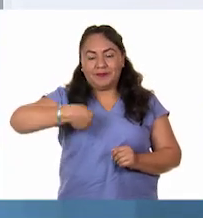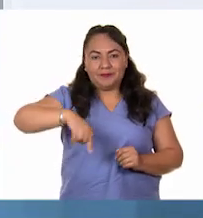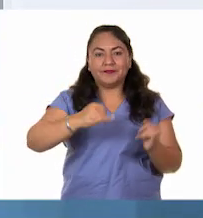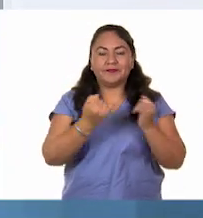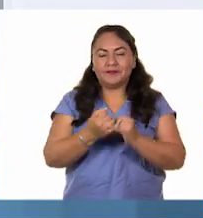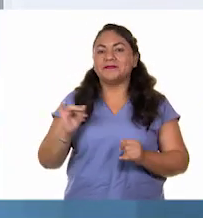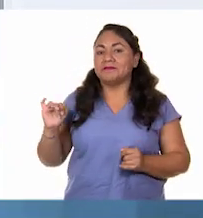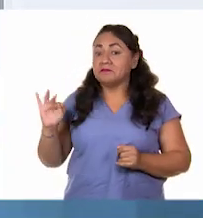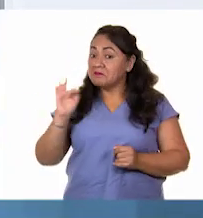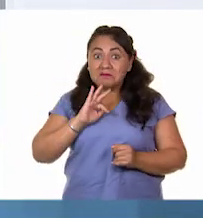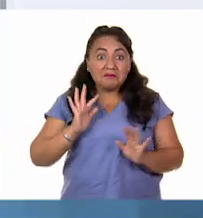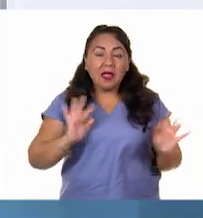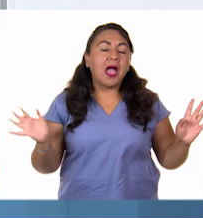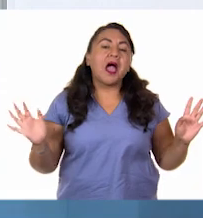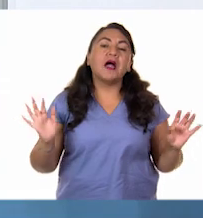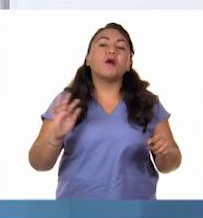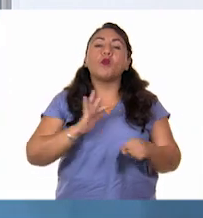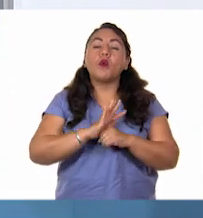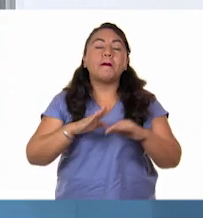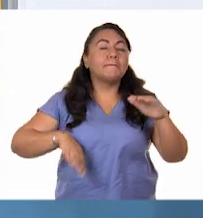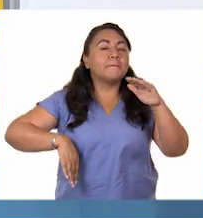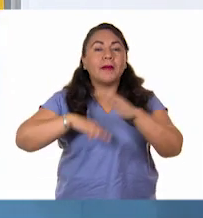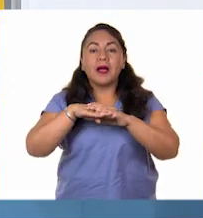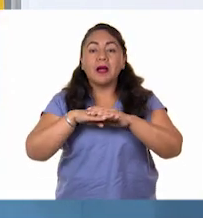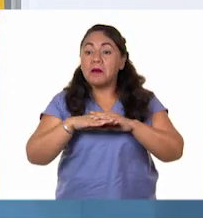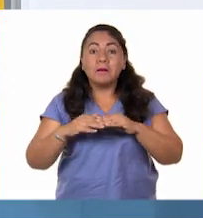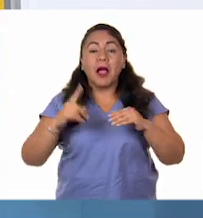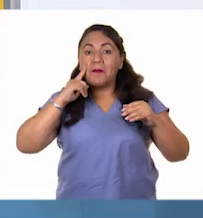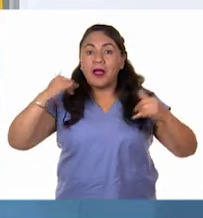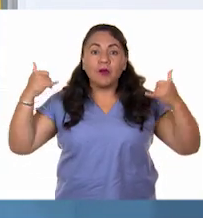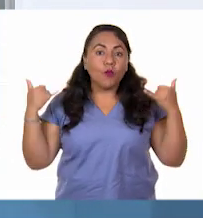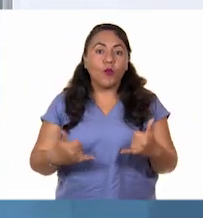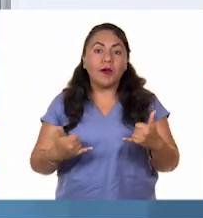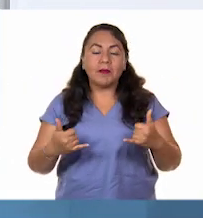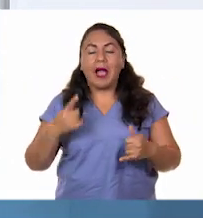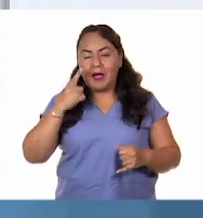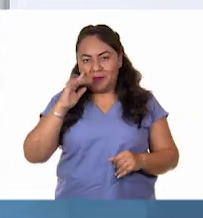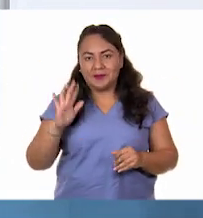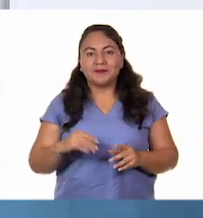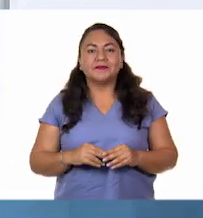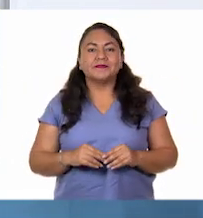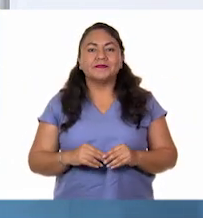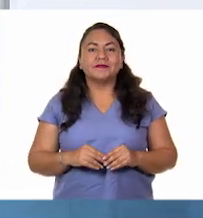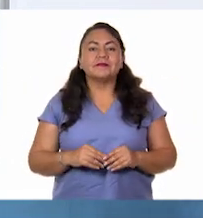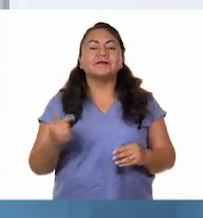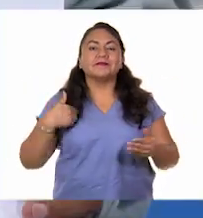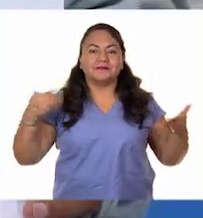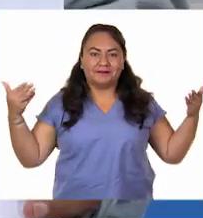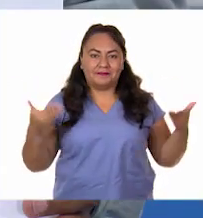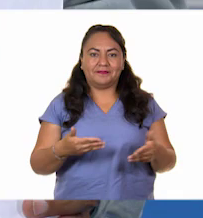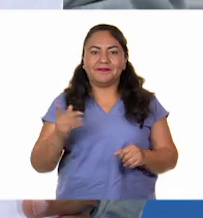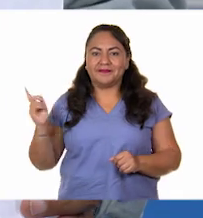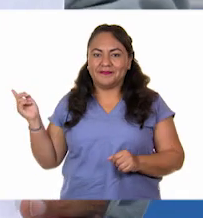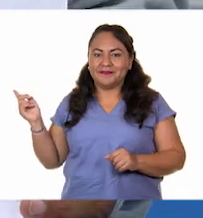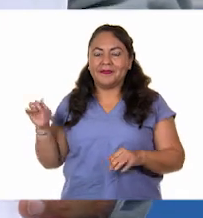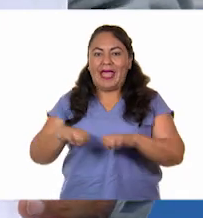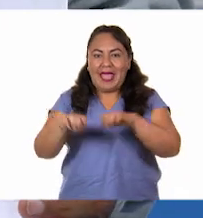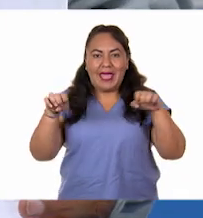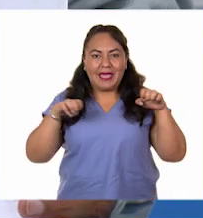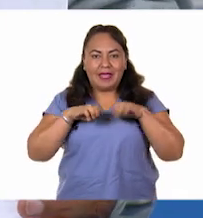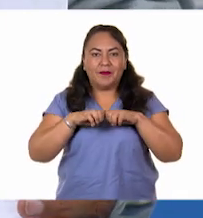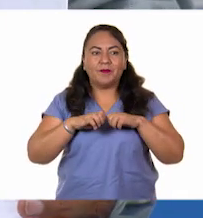aciertos, ¿no? Si no, aquí lo máximo que podemos hacer es empatarles, ¿eh? Así que vamos a ver. Y les presento al equipo de los prismas,